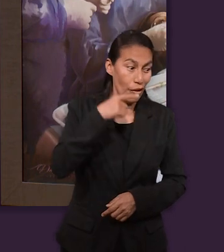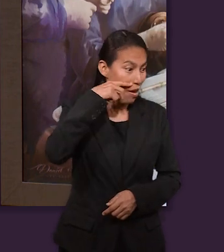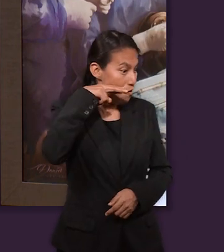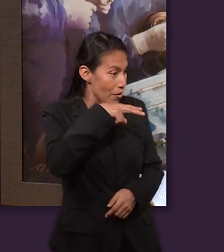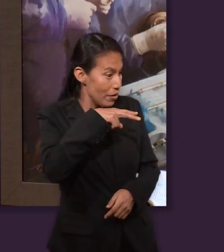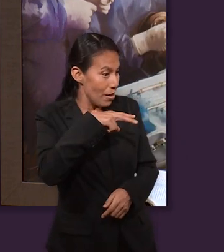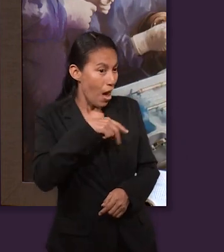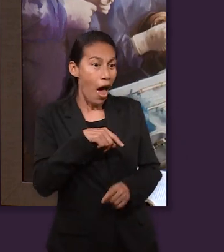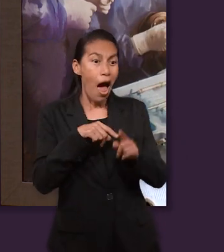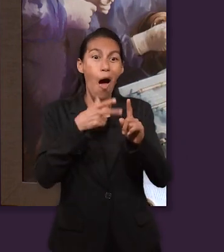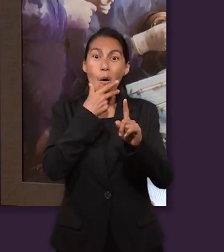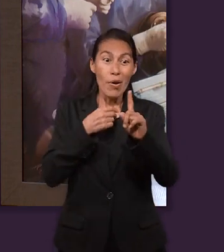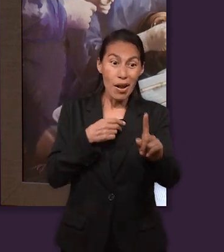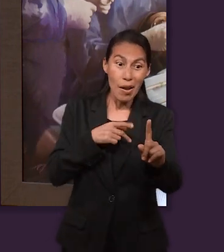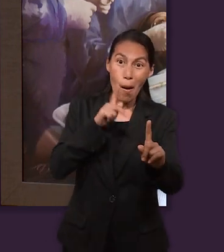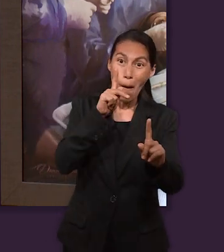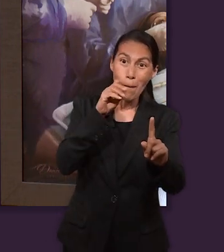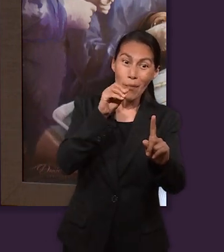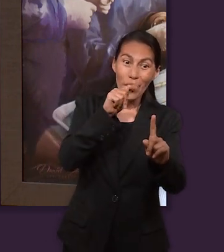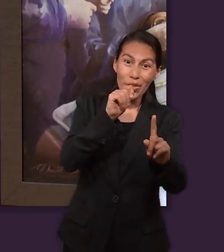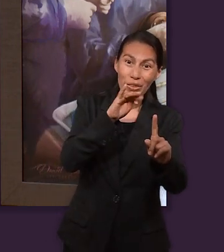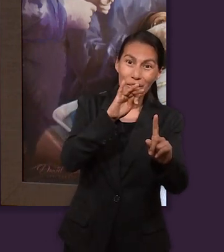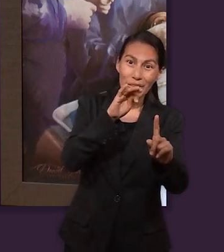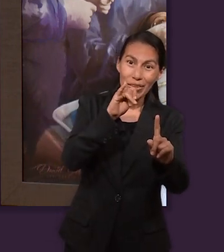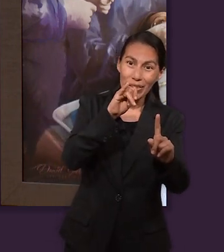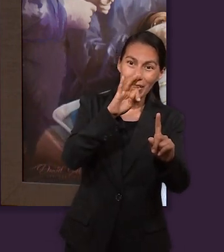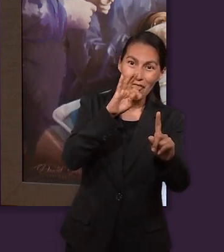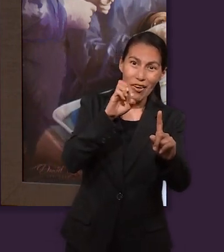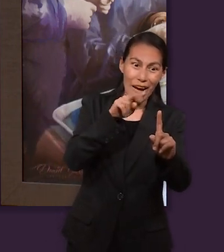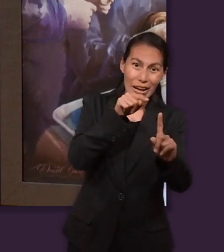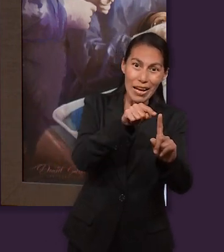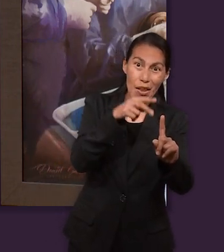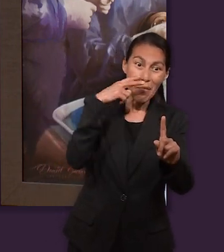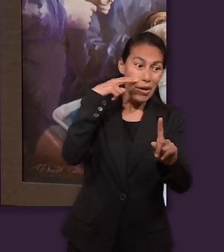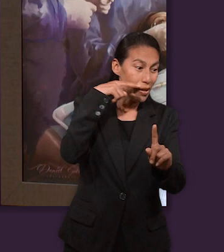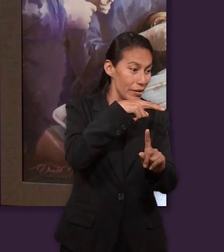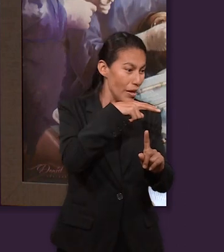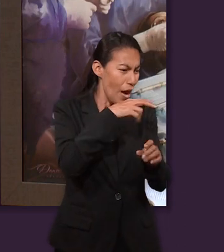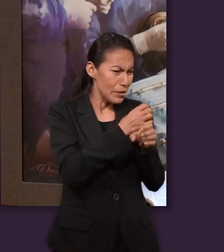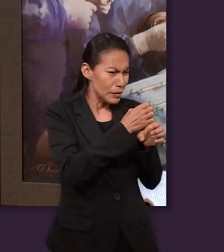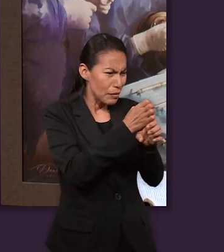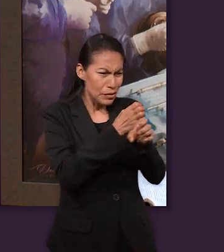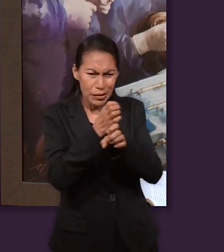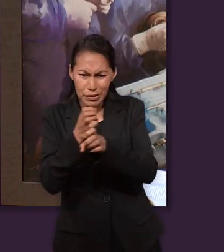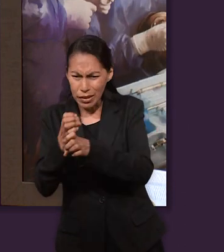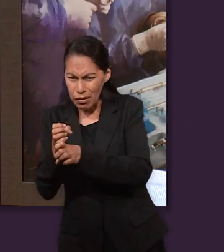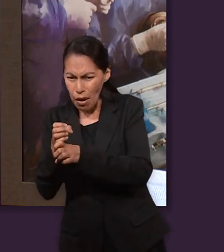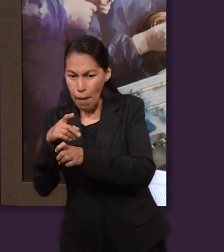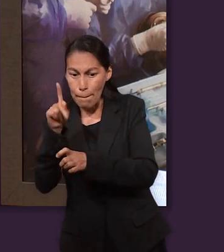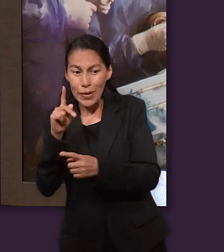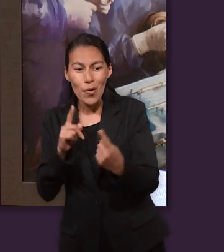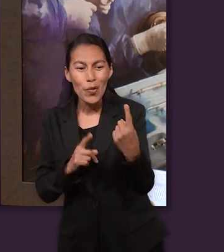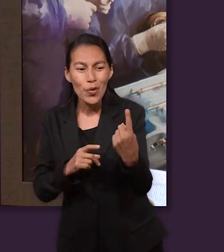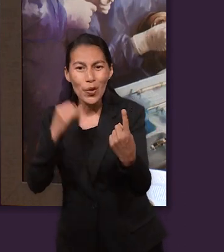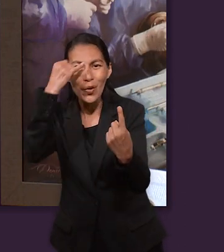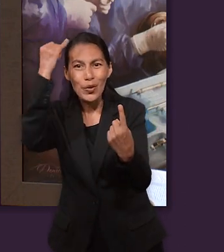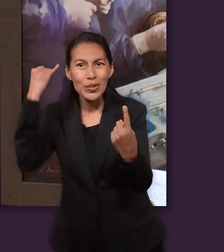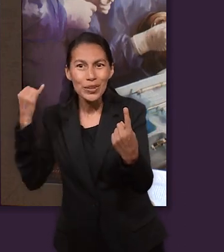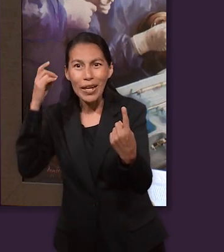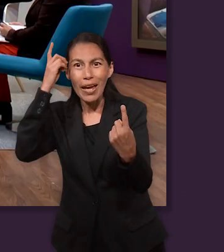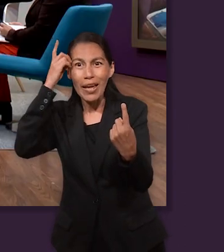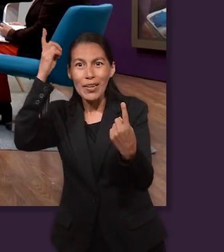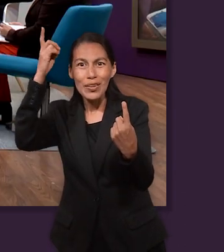Potifar vio que Jehová estaba con José, miraba a todos los esclavos, pero el único que miraba con el que estaba Jehová era con él.